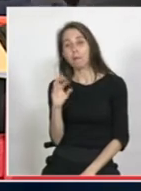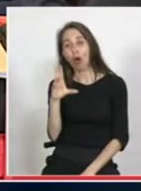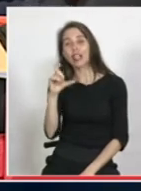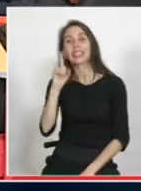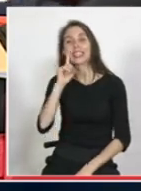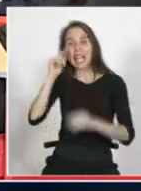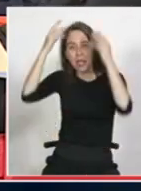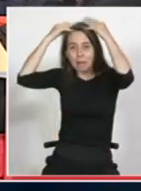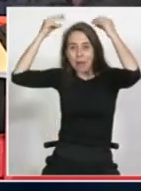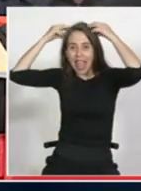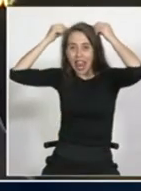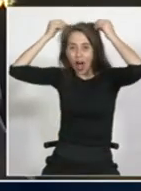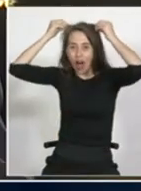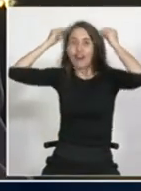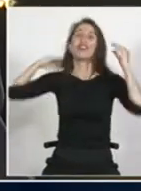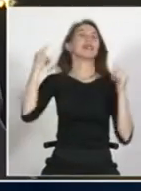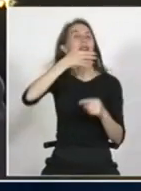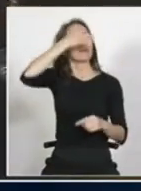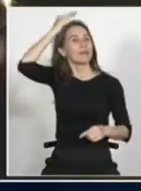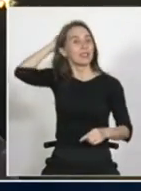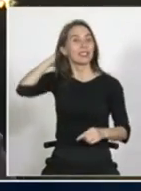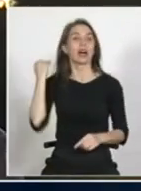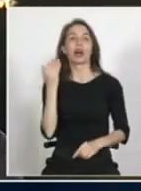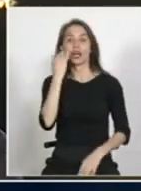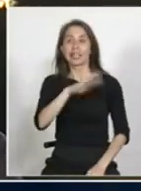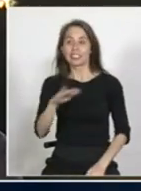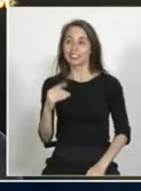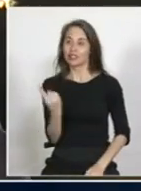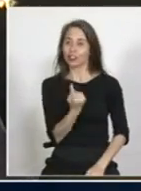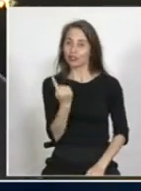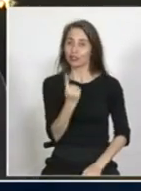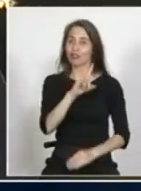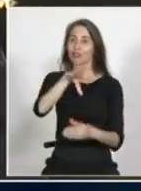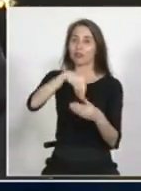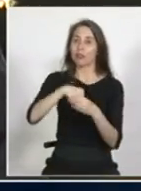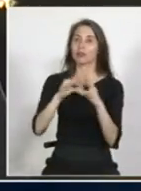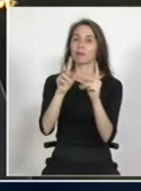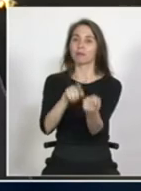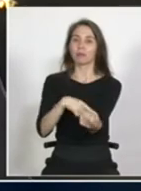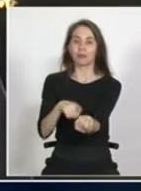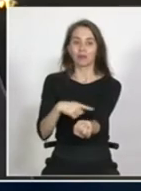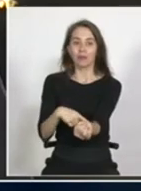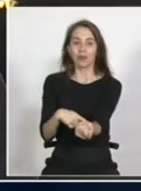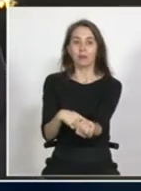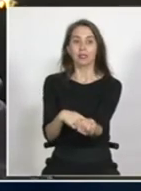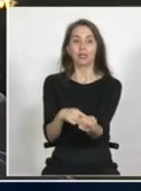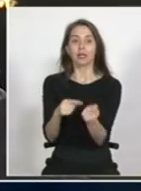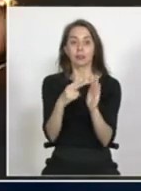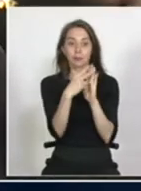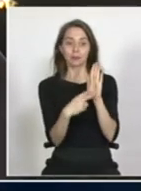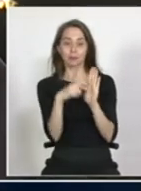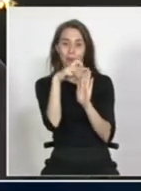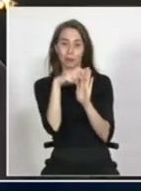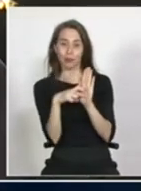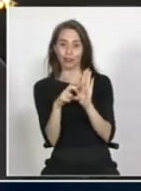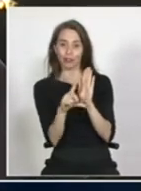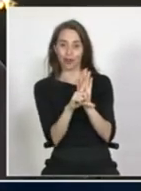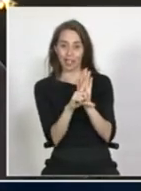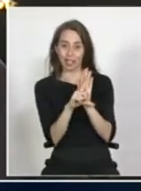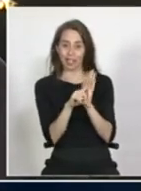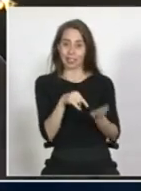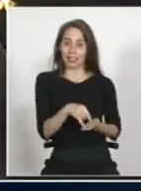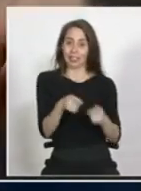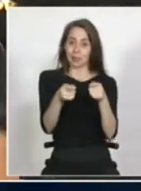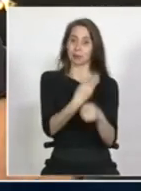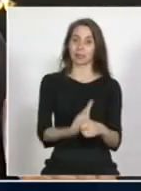que hacía relación que los niños no se encuentran solos sino que son parte un grupo familiar y si uno lee el proyecto de ley tanto el que se presentó por